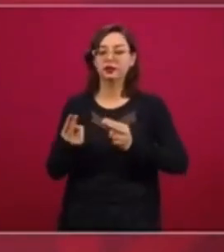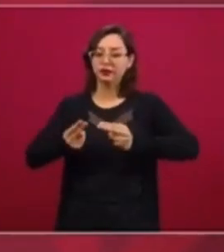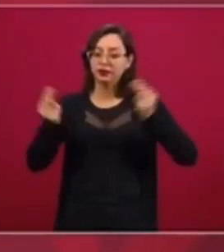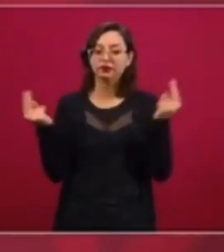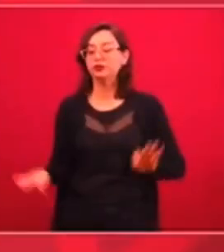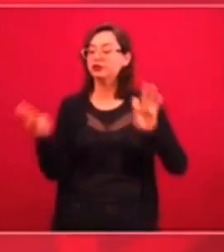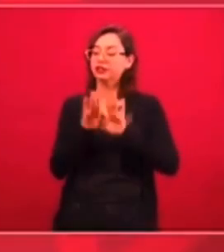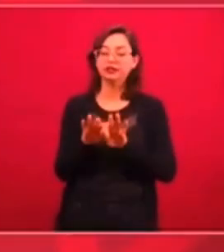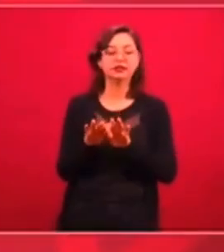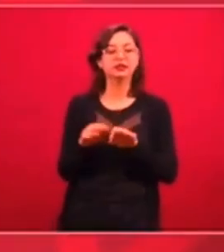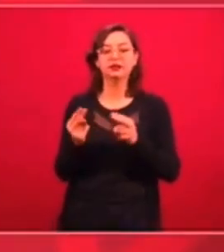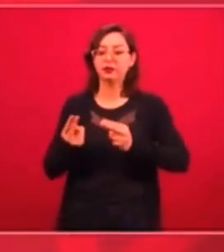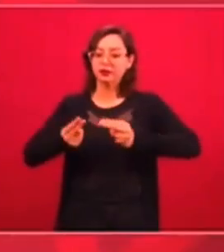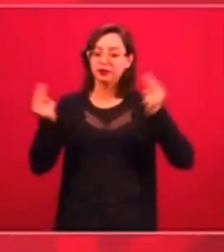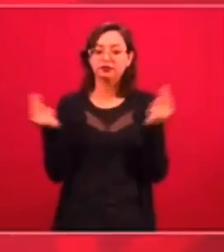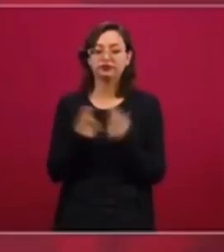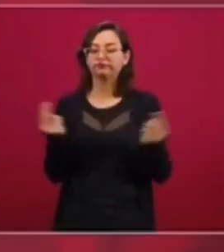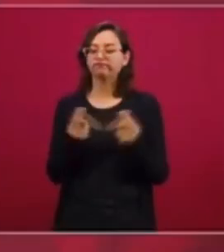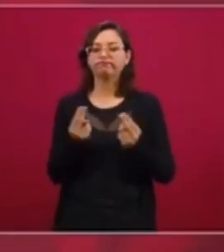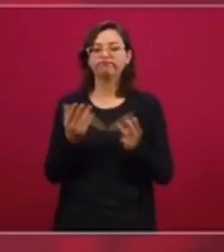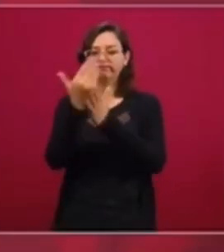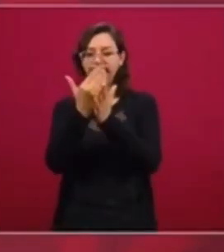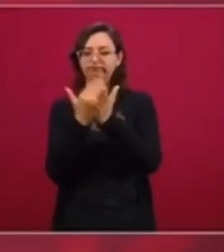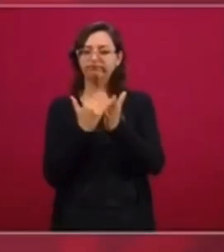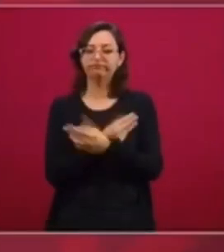Constitución moral. De la Constitución moral.